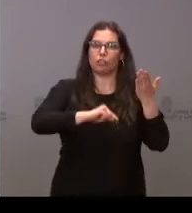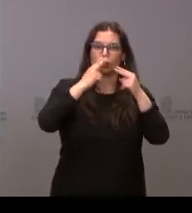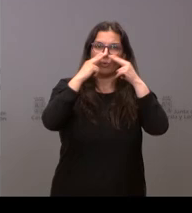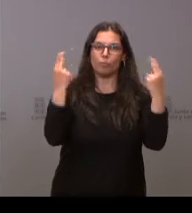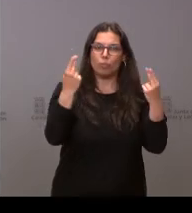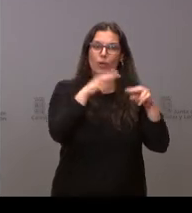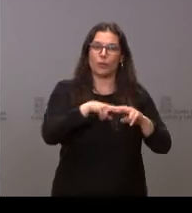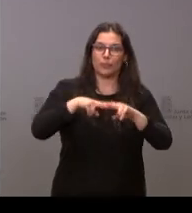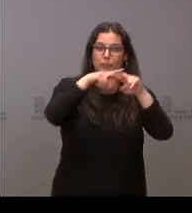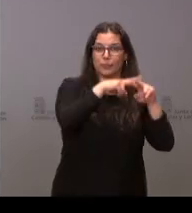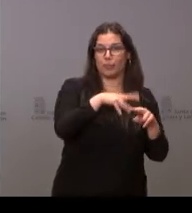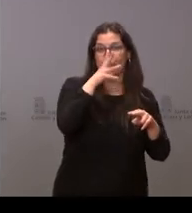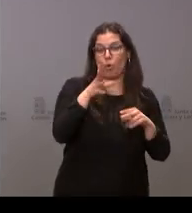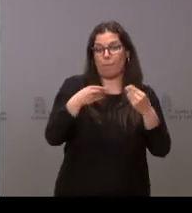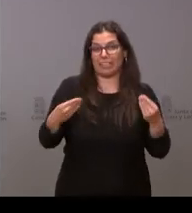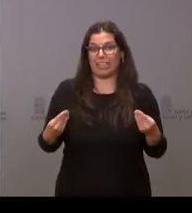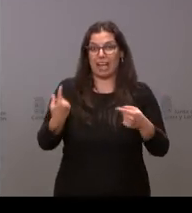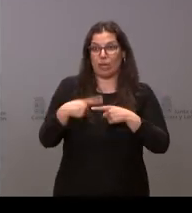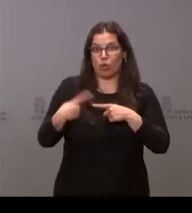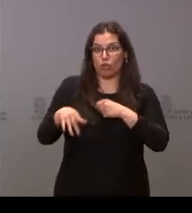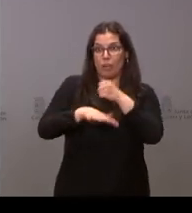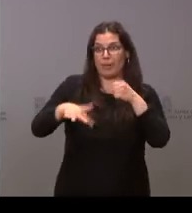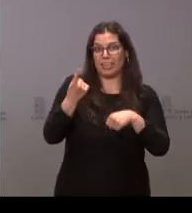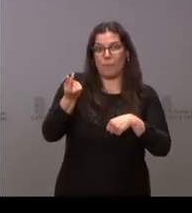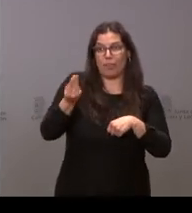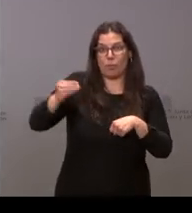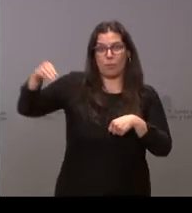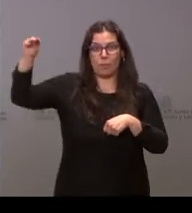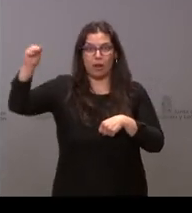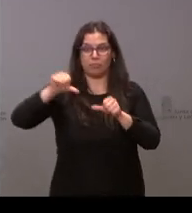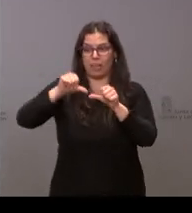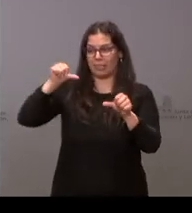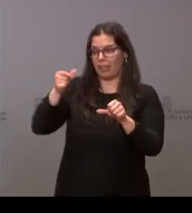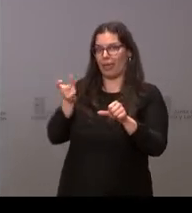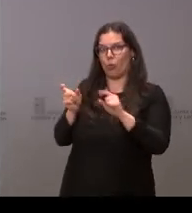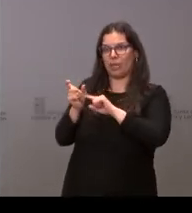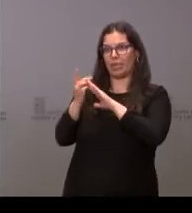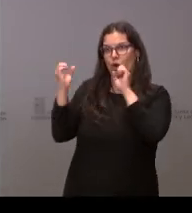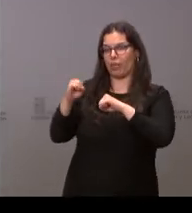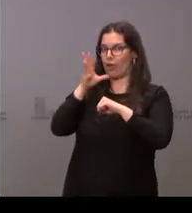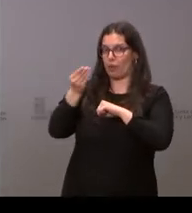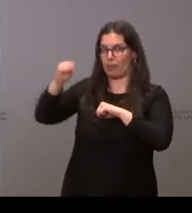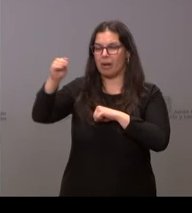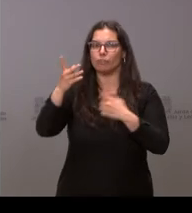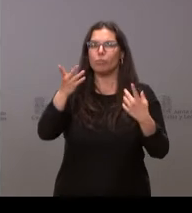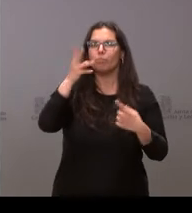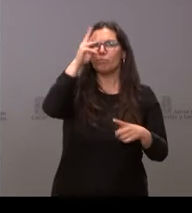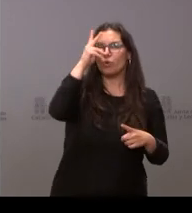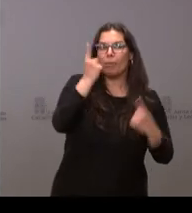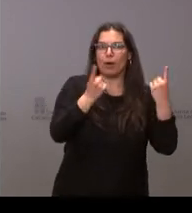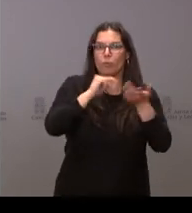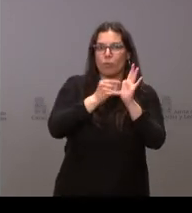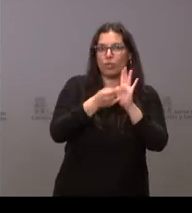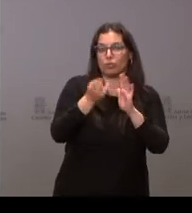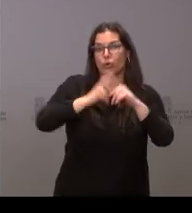ascenso de los precios de las materias primas y me gustaría saber, pero me gustaría saber si les preocupa que alguno de los proyectos u obras